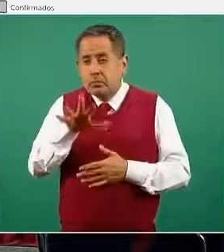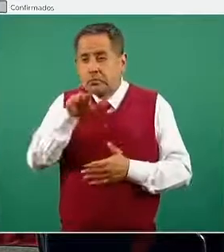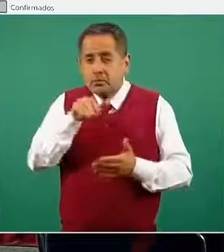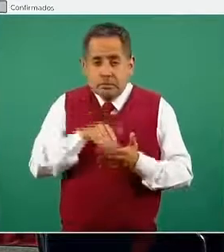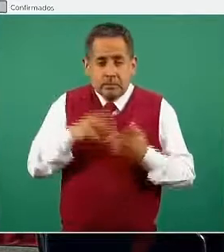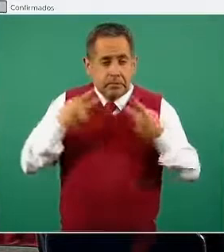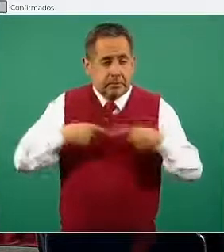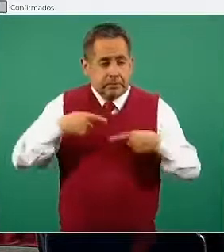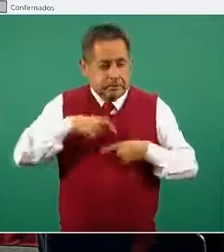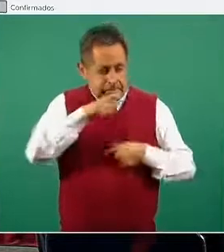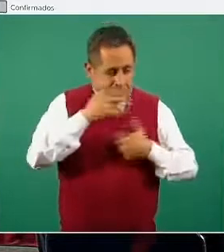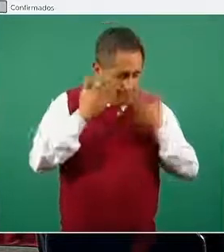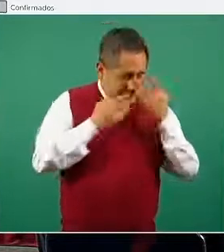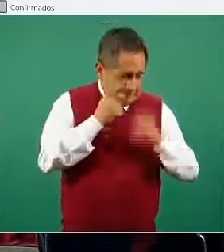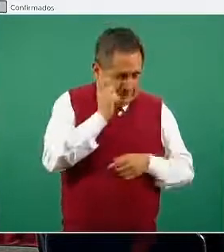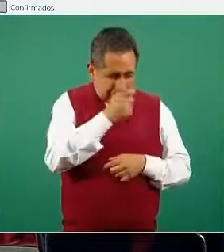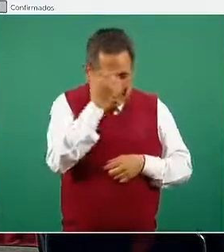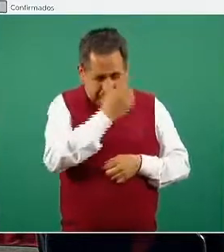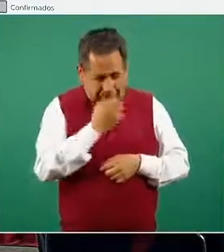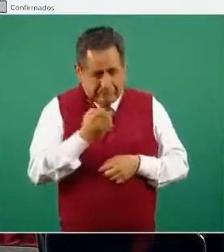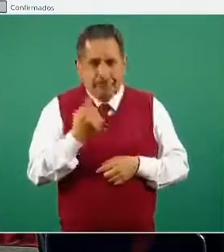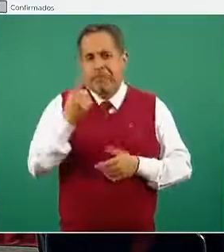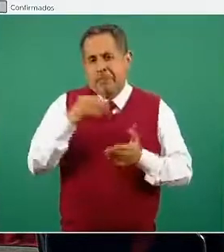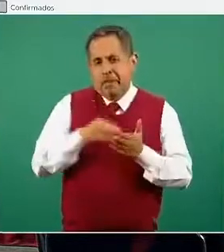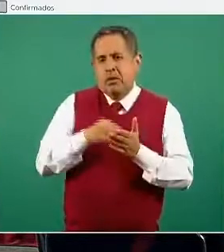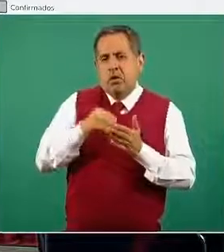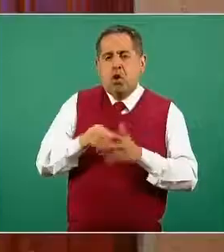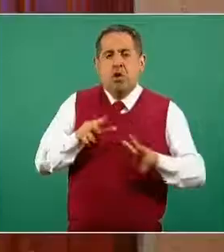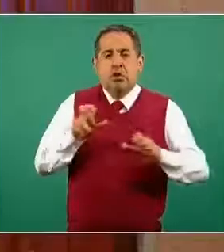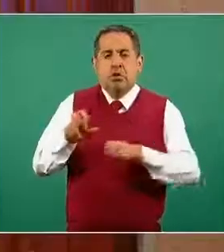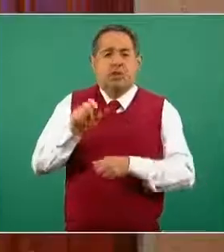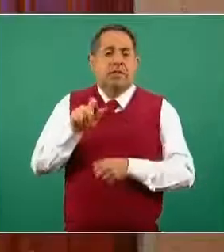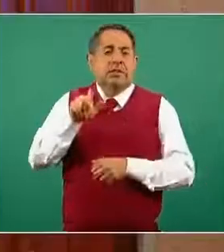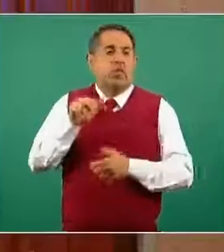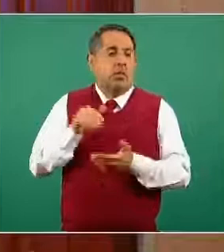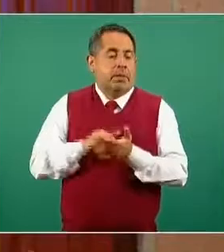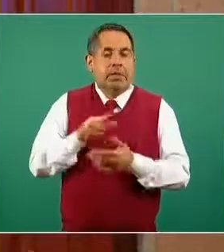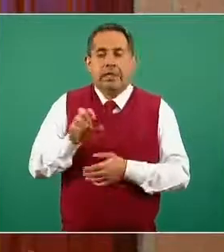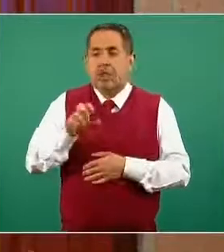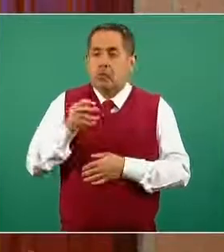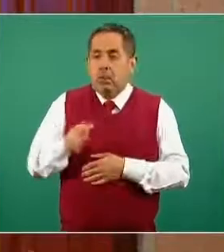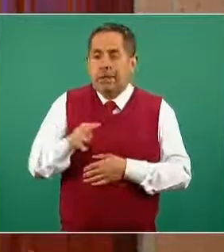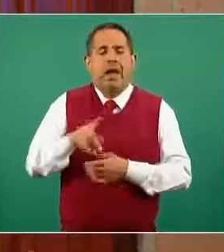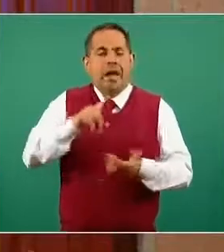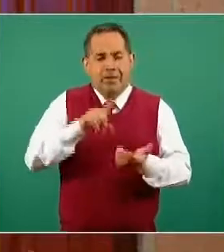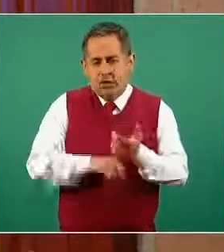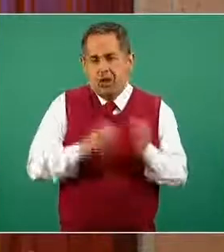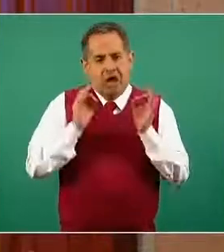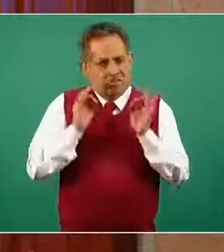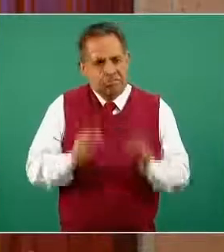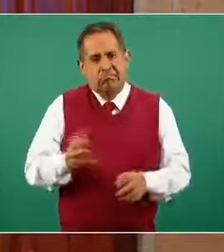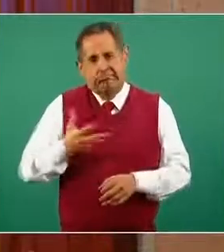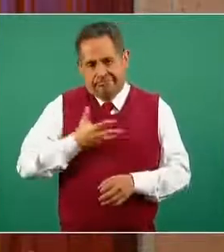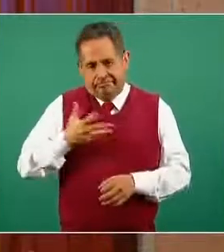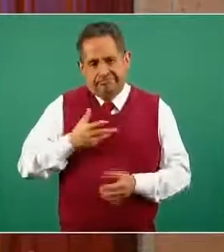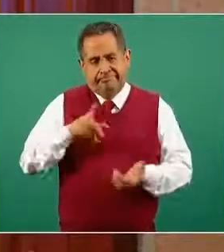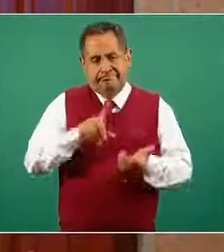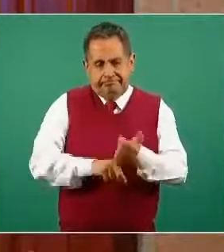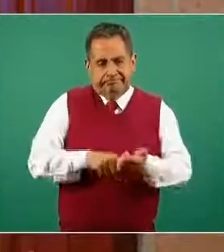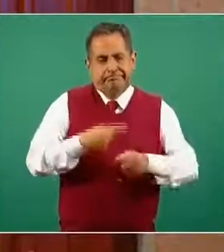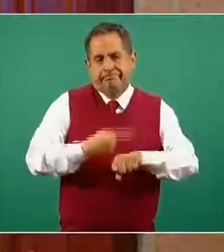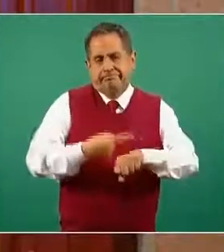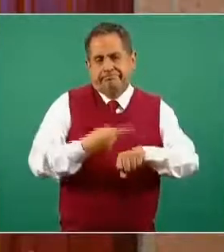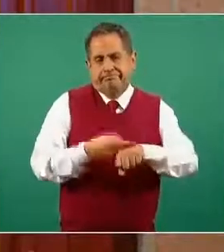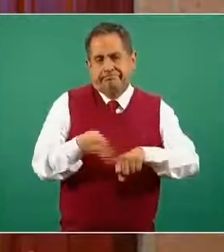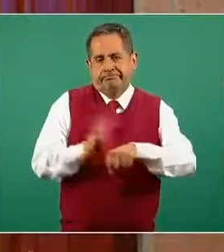mil personas, un millón ochocientos veinticinco mil quinientas diecinueve son los casos clasificados ya como confirmados para el día de hoy.